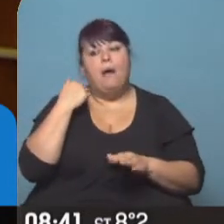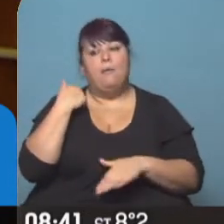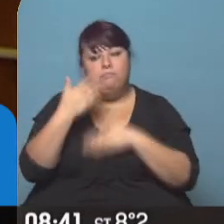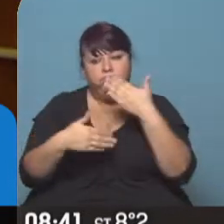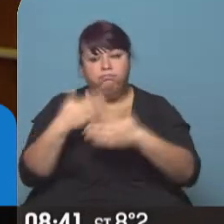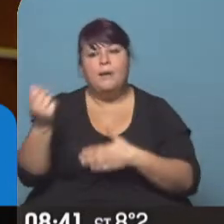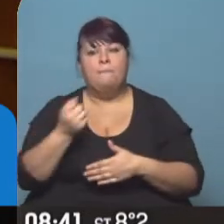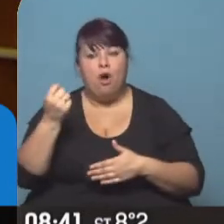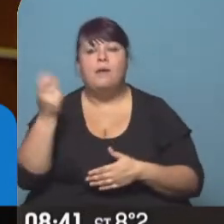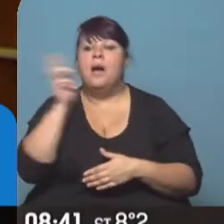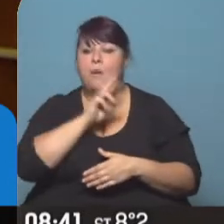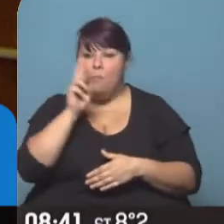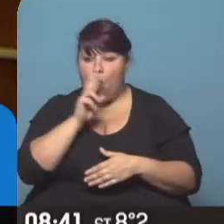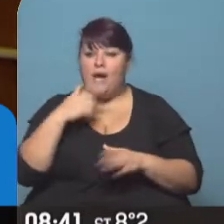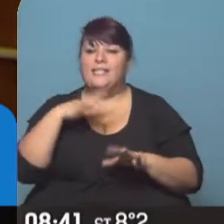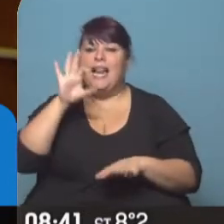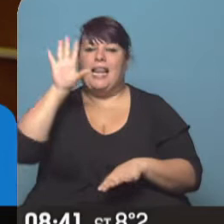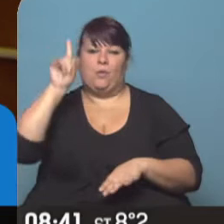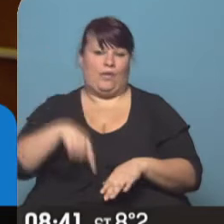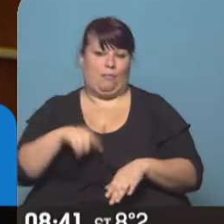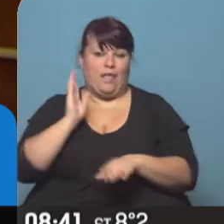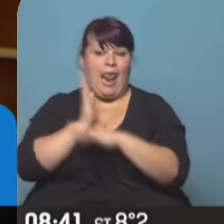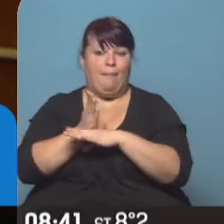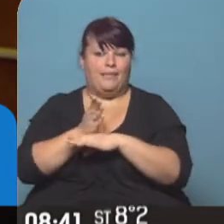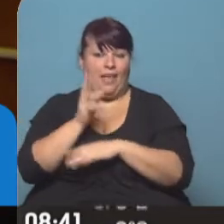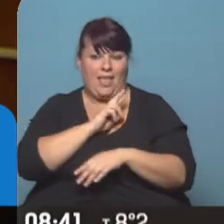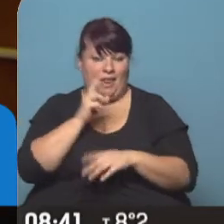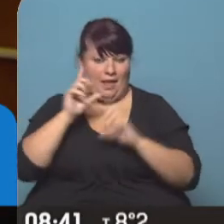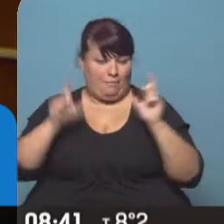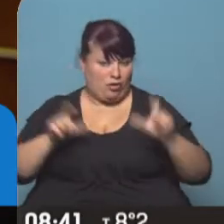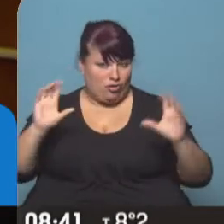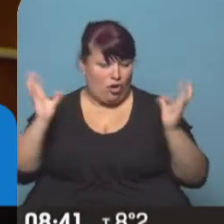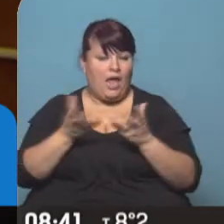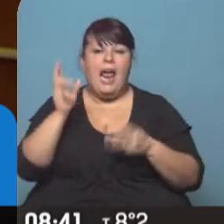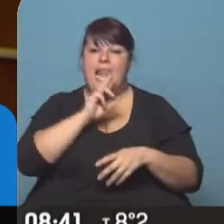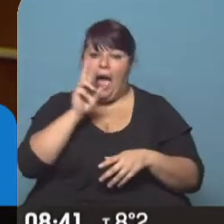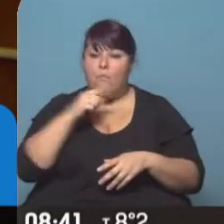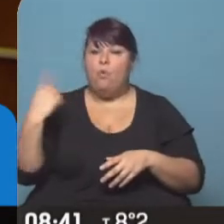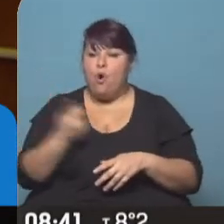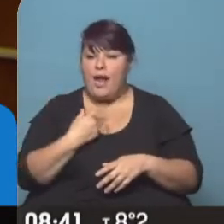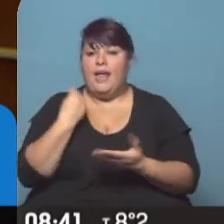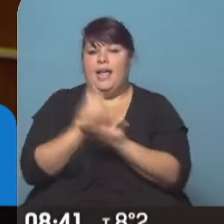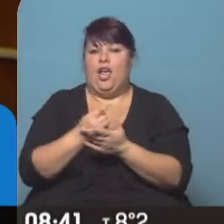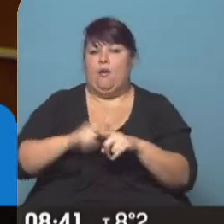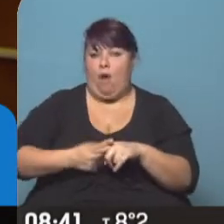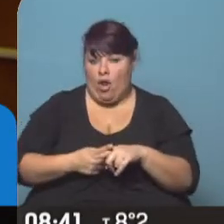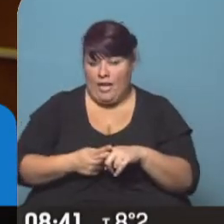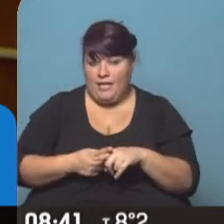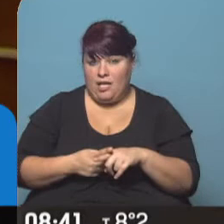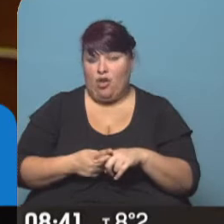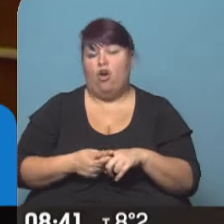un paso importante porque las mujeres somos el 50% de la población, por la que las mujeres estamos en los partidos políticos,